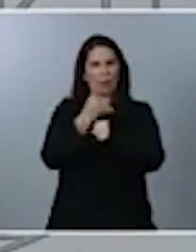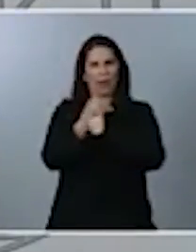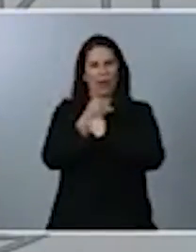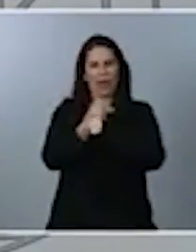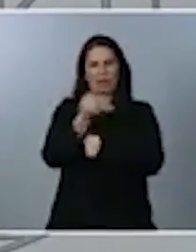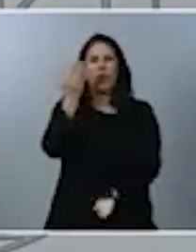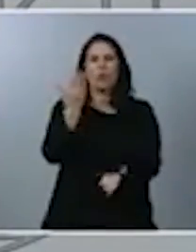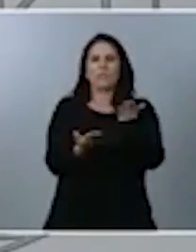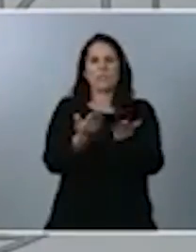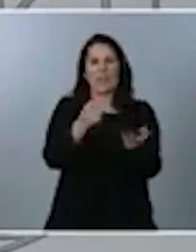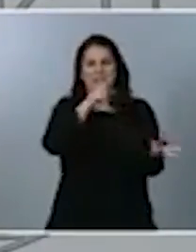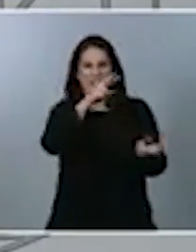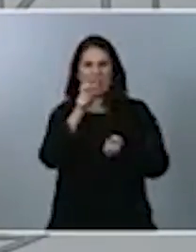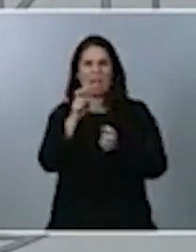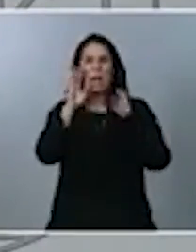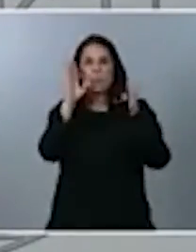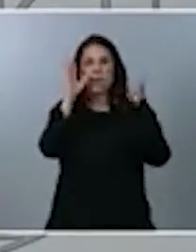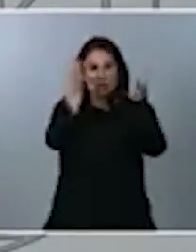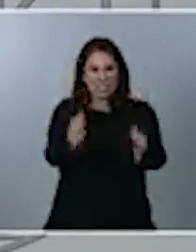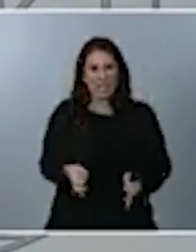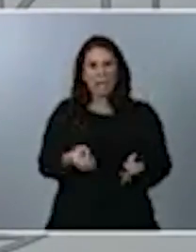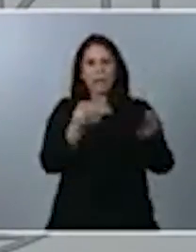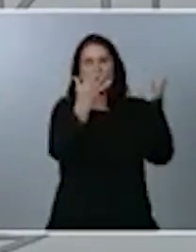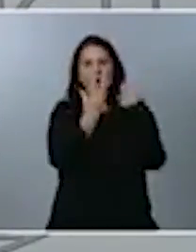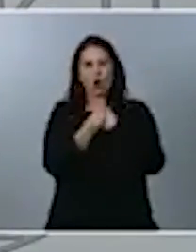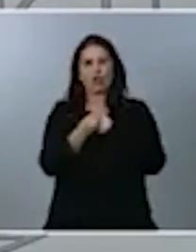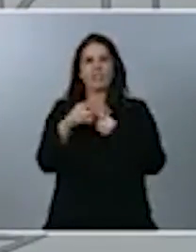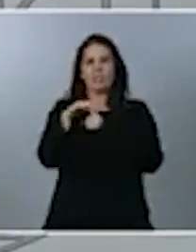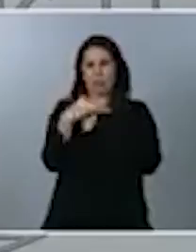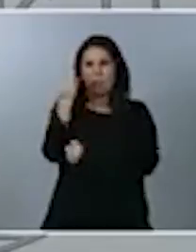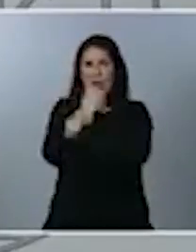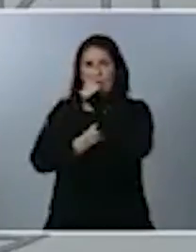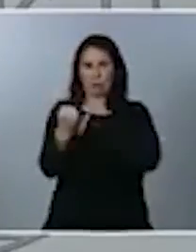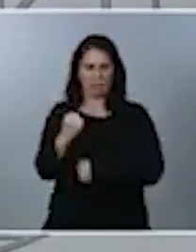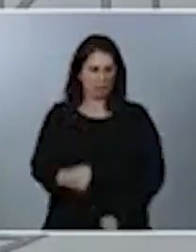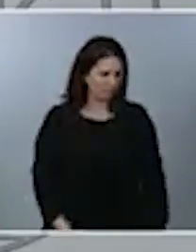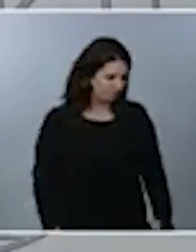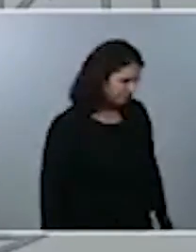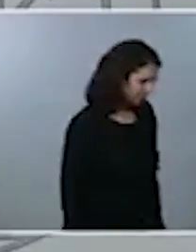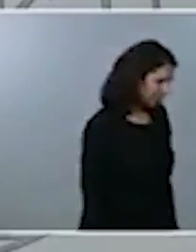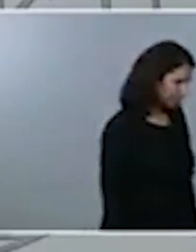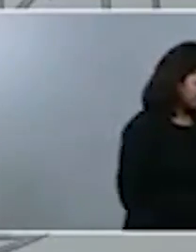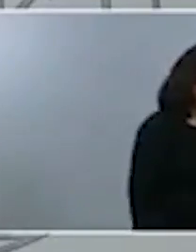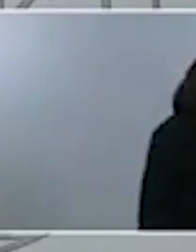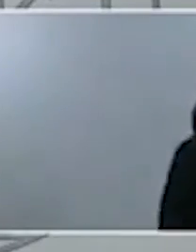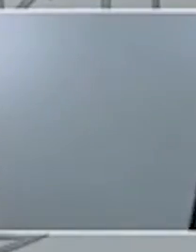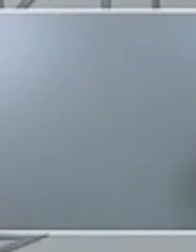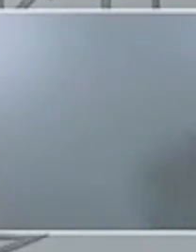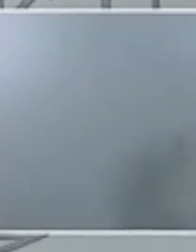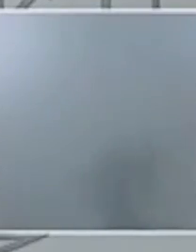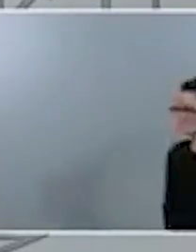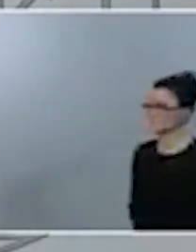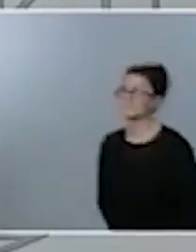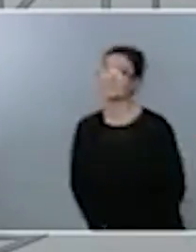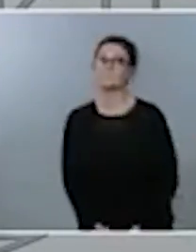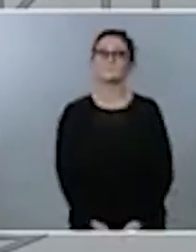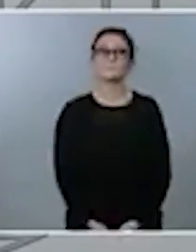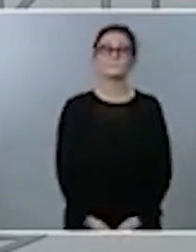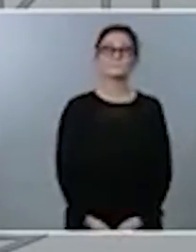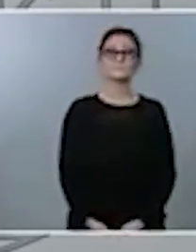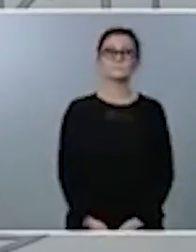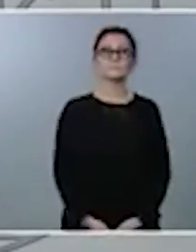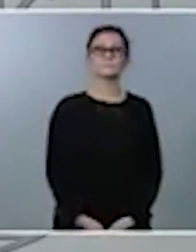pero lo haremos acompañando a la propia situación económica. Y por eso hemos creado, vamos a darlo a conocer